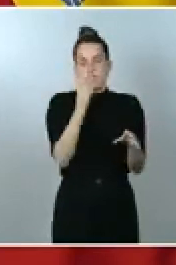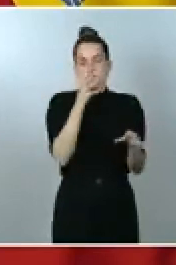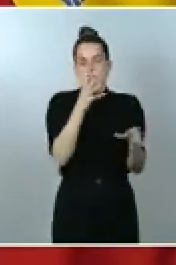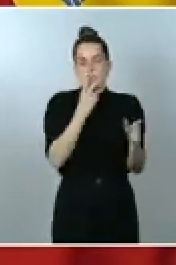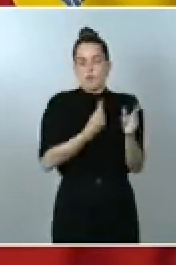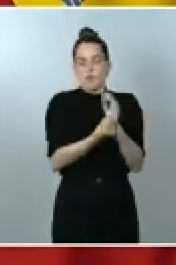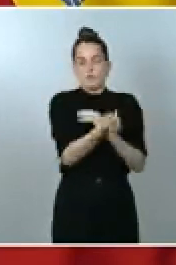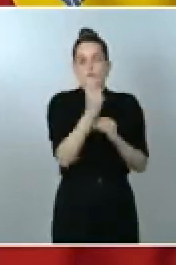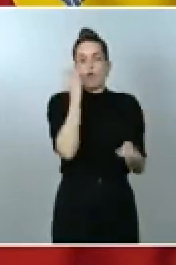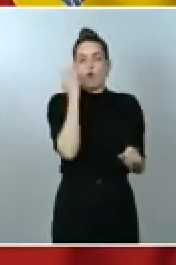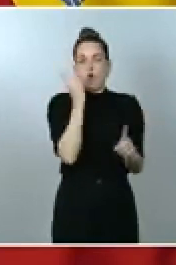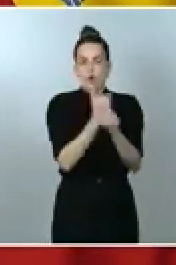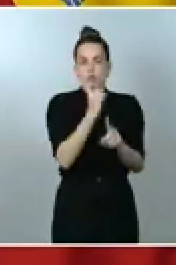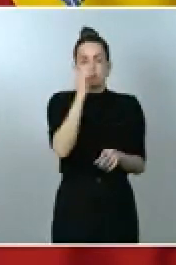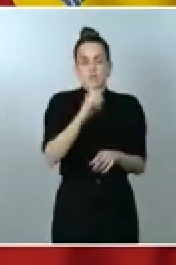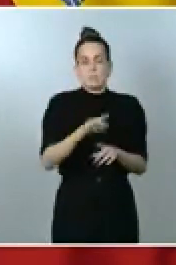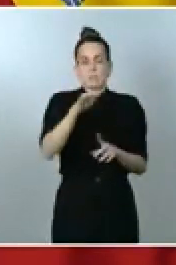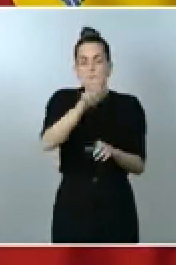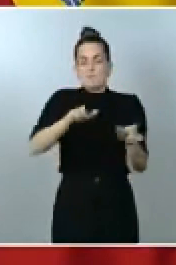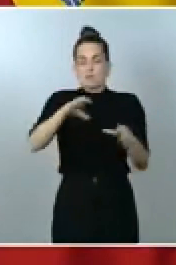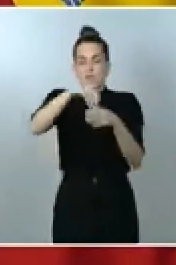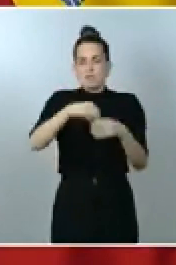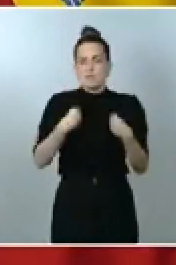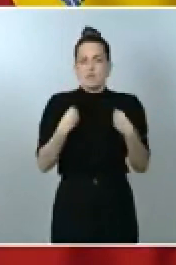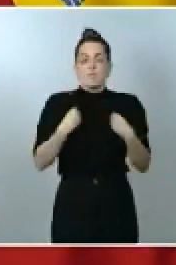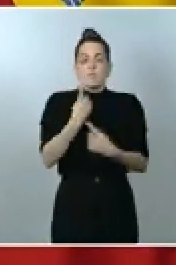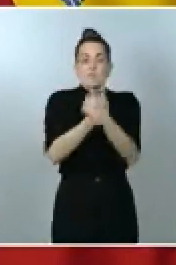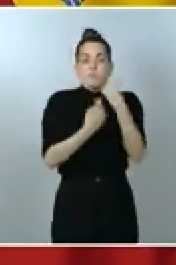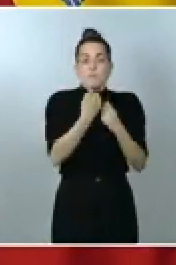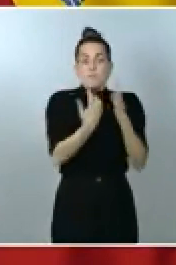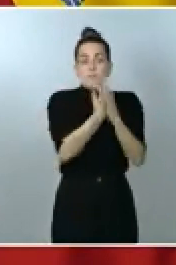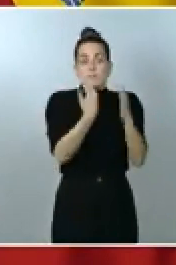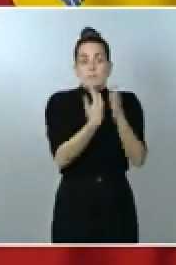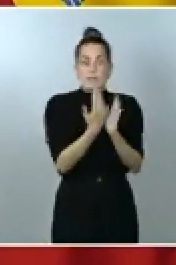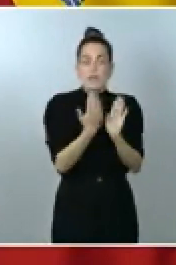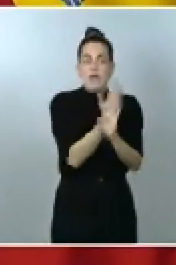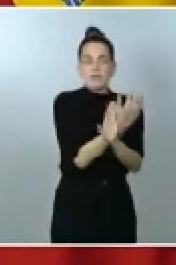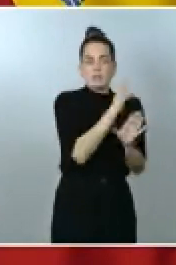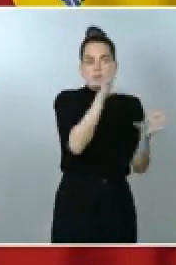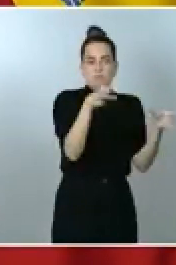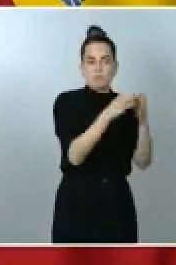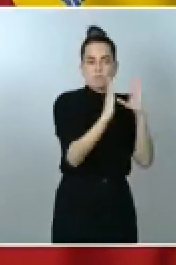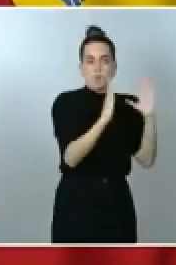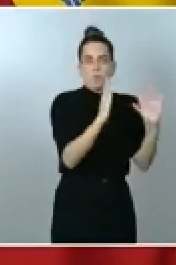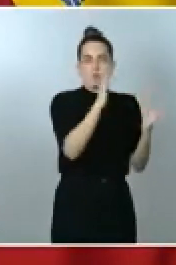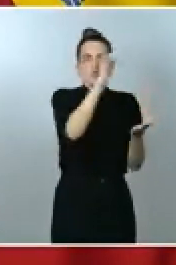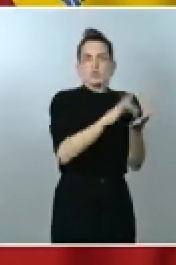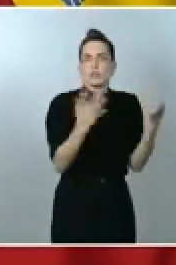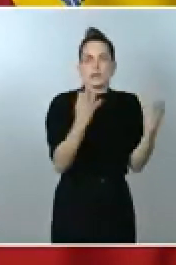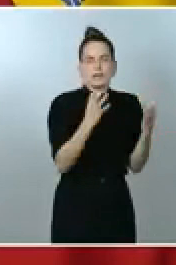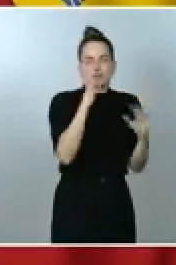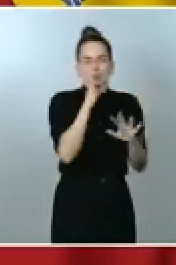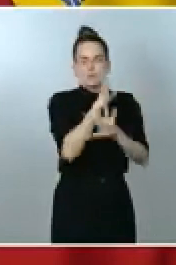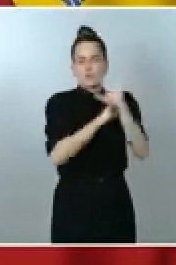en los parques naturales. La información sobre lo que ocurrió en esos momentos es confusa. Hemos estado desde entonces